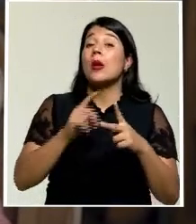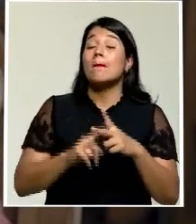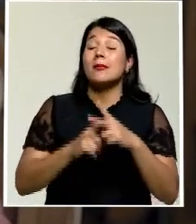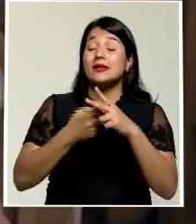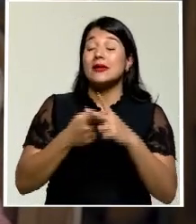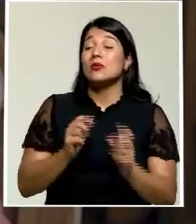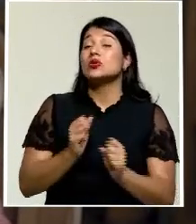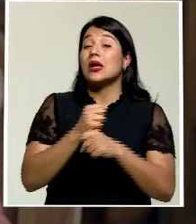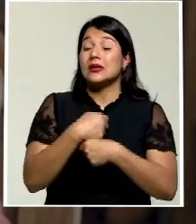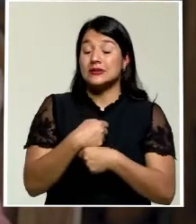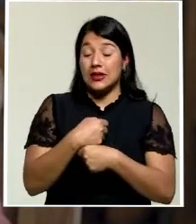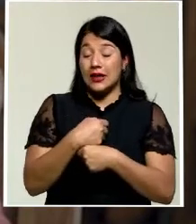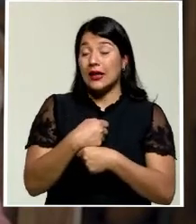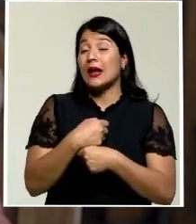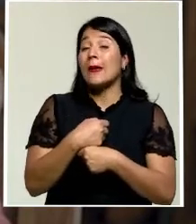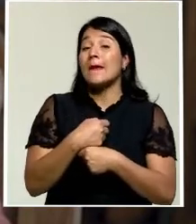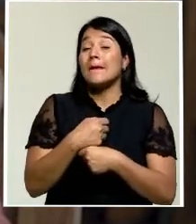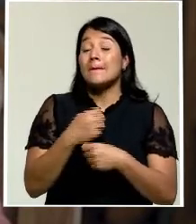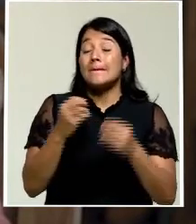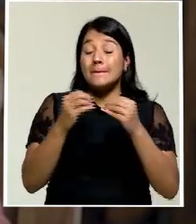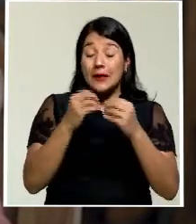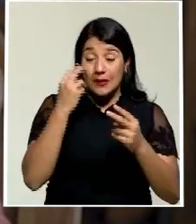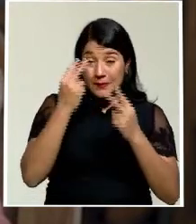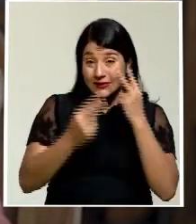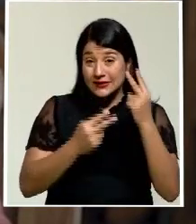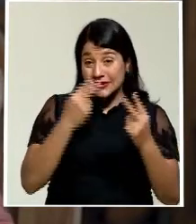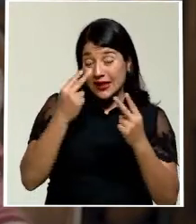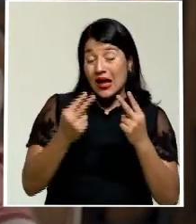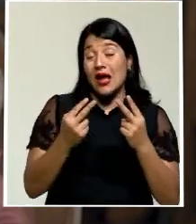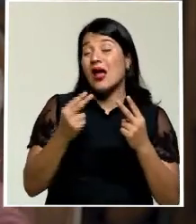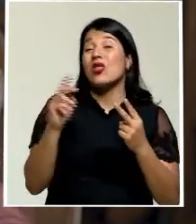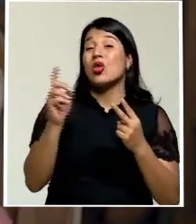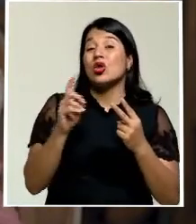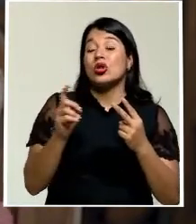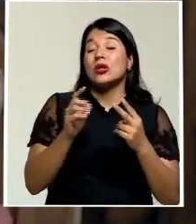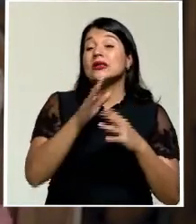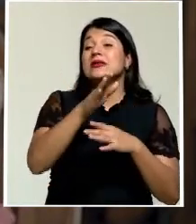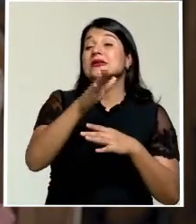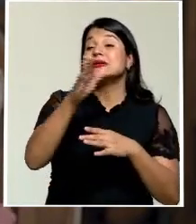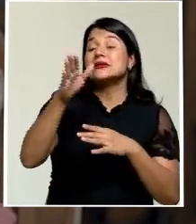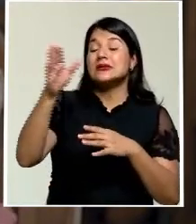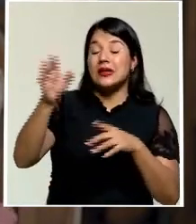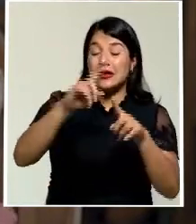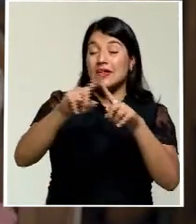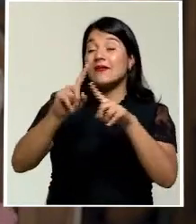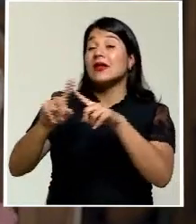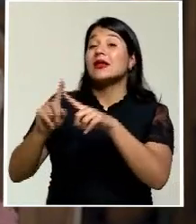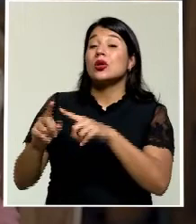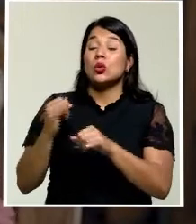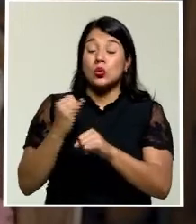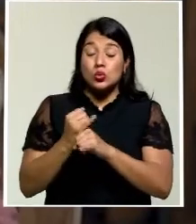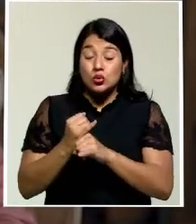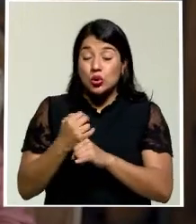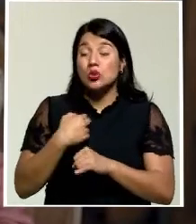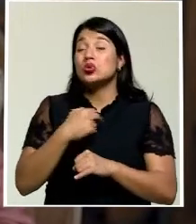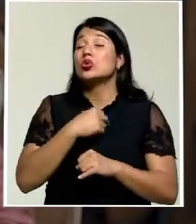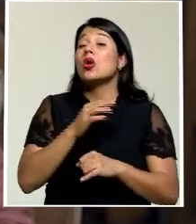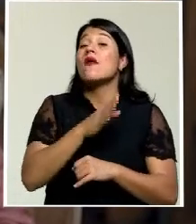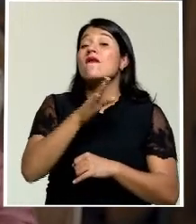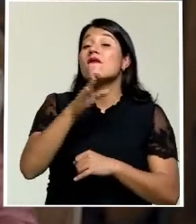visitas a diferentes entidades, visitas a